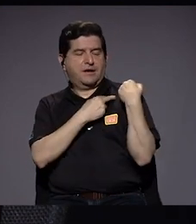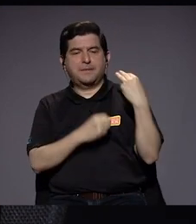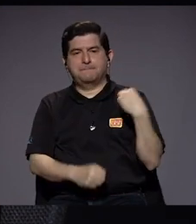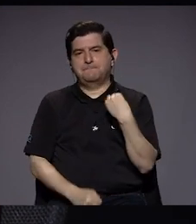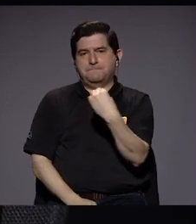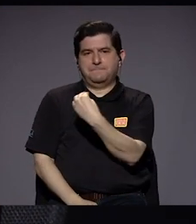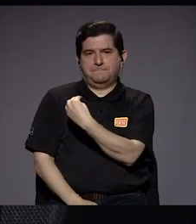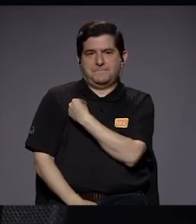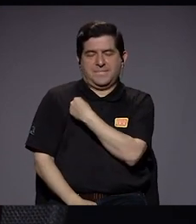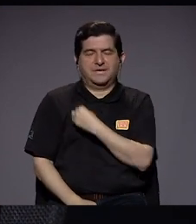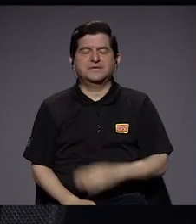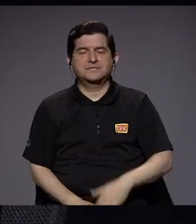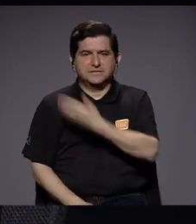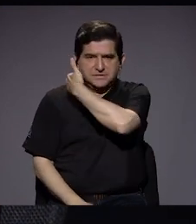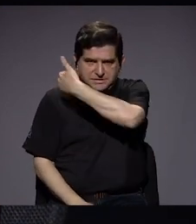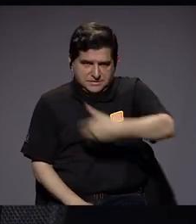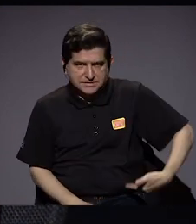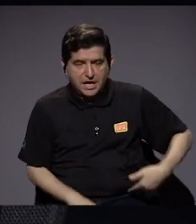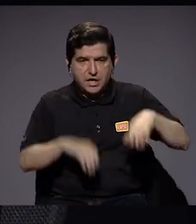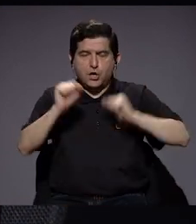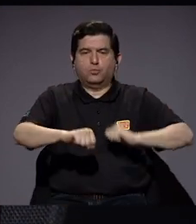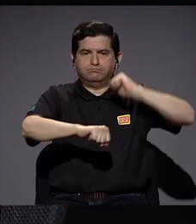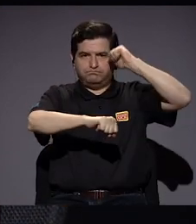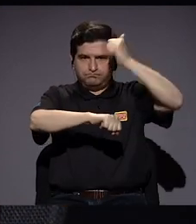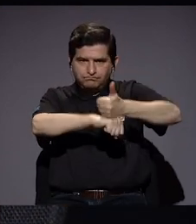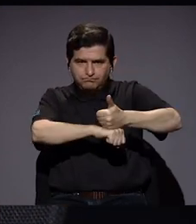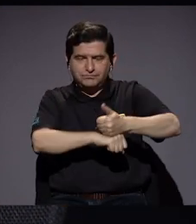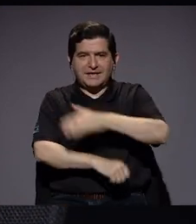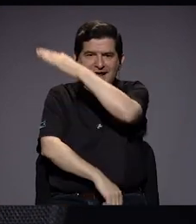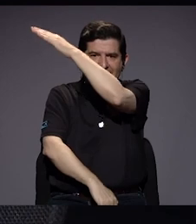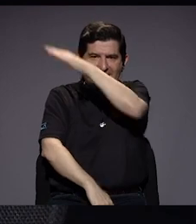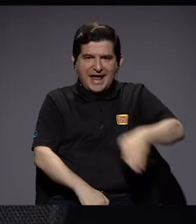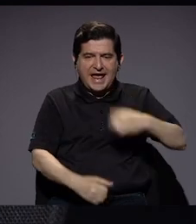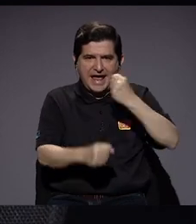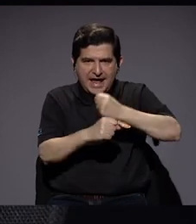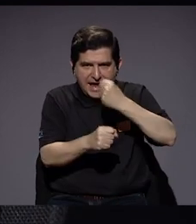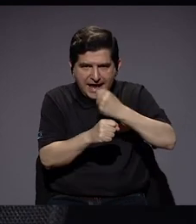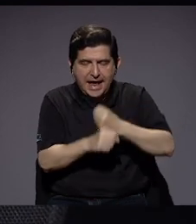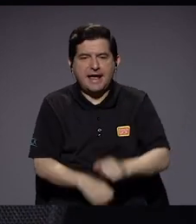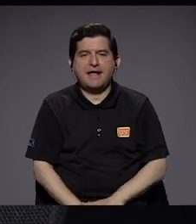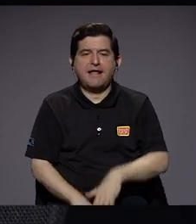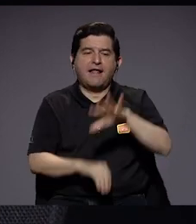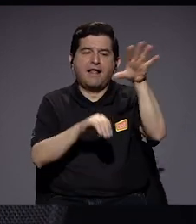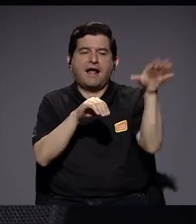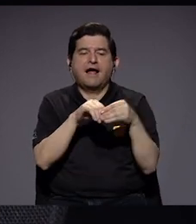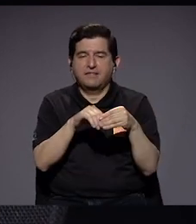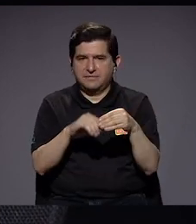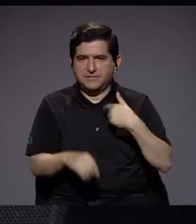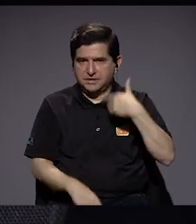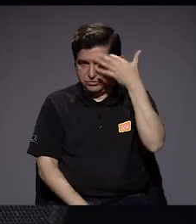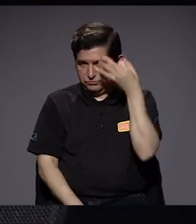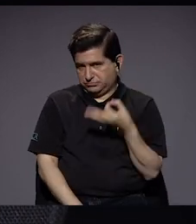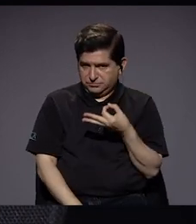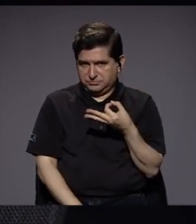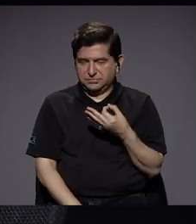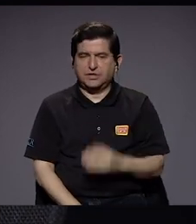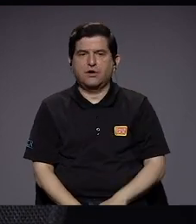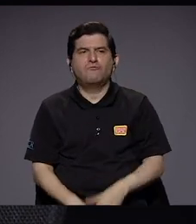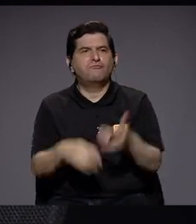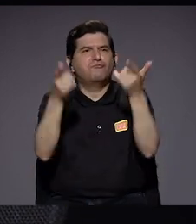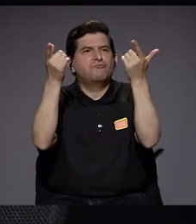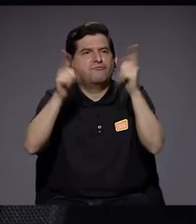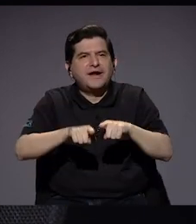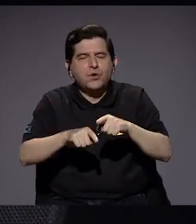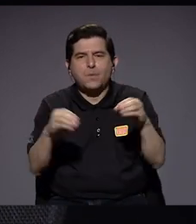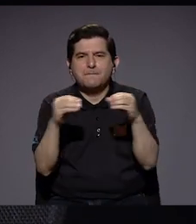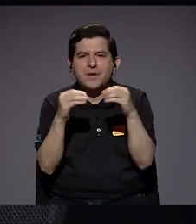Presidencia poder establecer esos ejes de trabajo y además se suma, me parece, a los fenómenos de